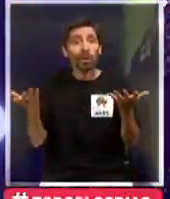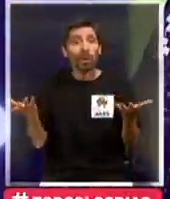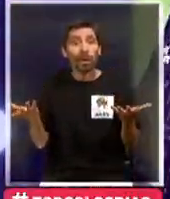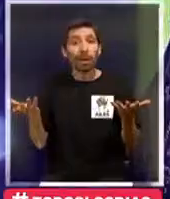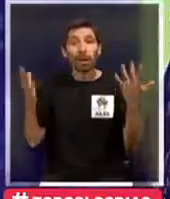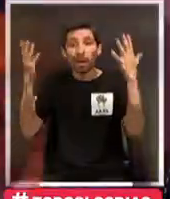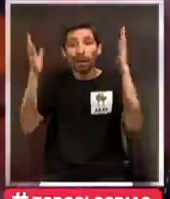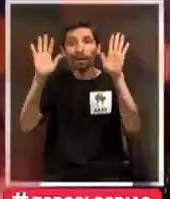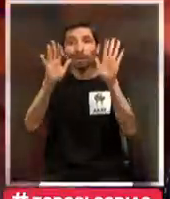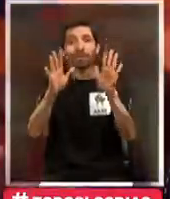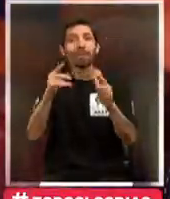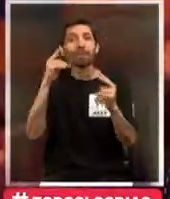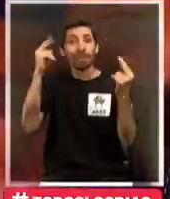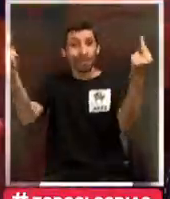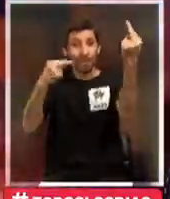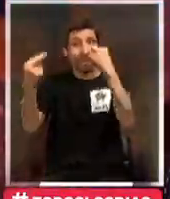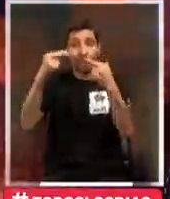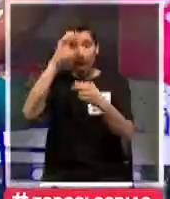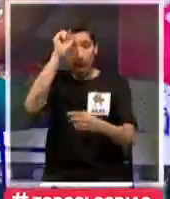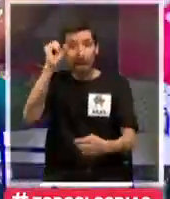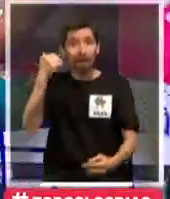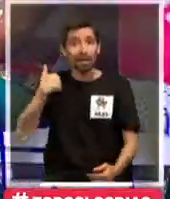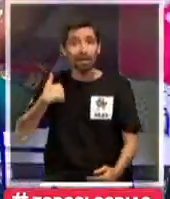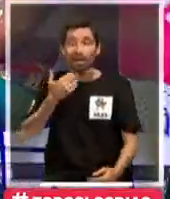También nos están mirando en Argentina